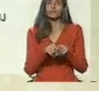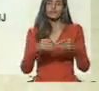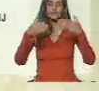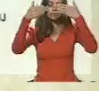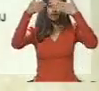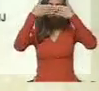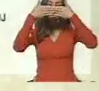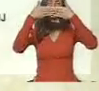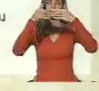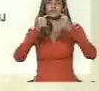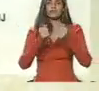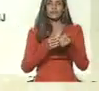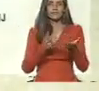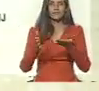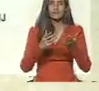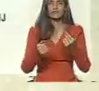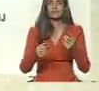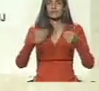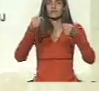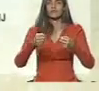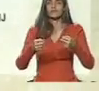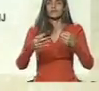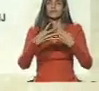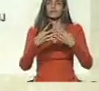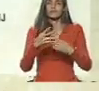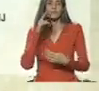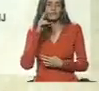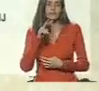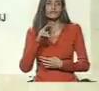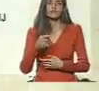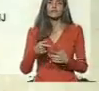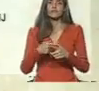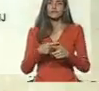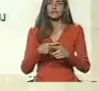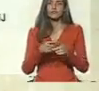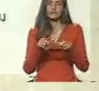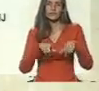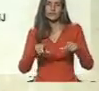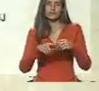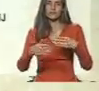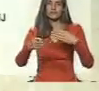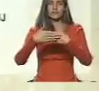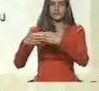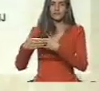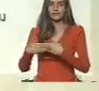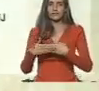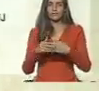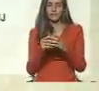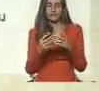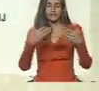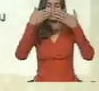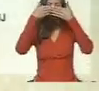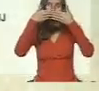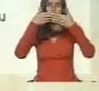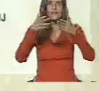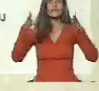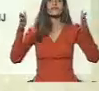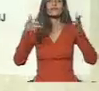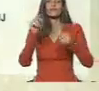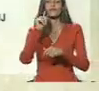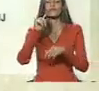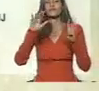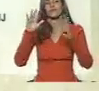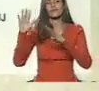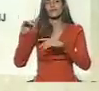vidrio al servicio penitenciario para que no se viera y estuvo encajonado. Y es a través de este despertar de 1999